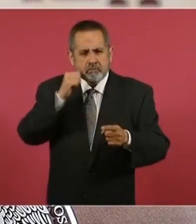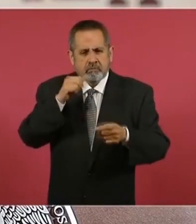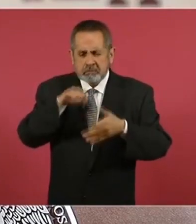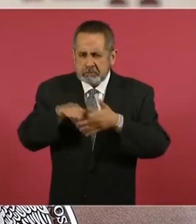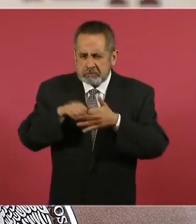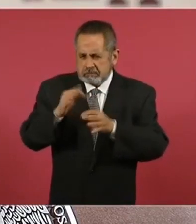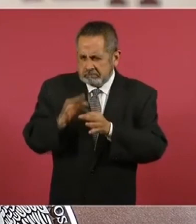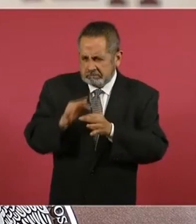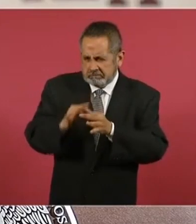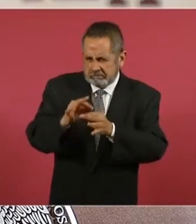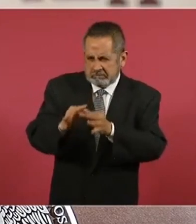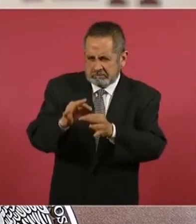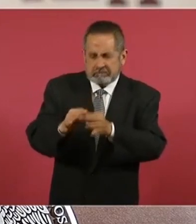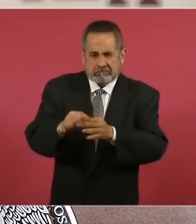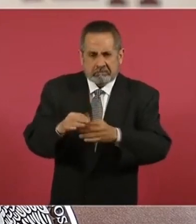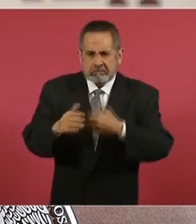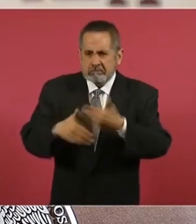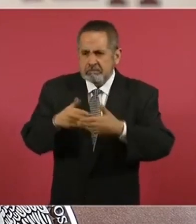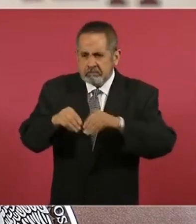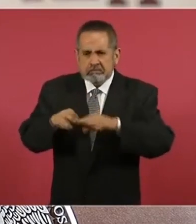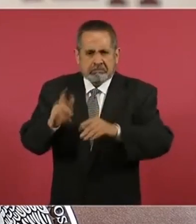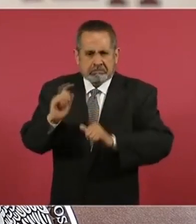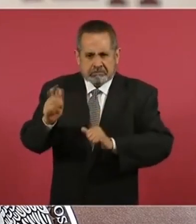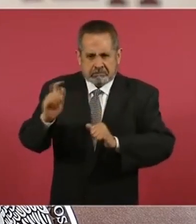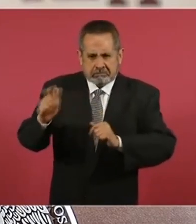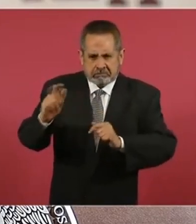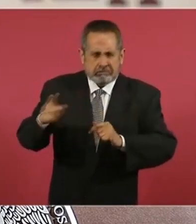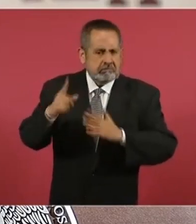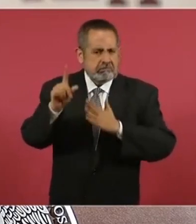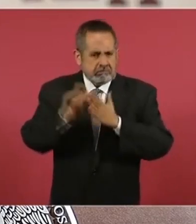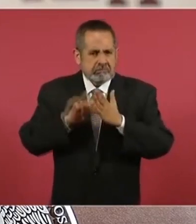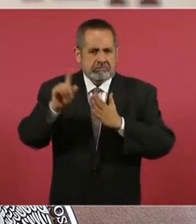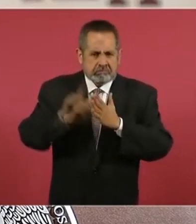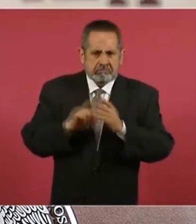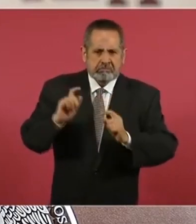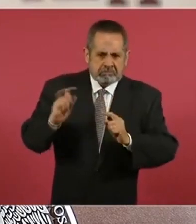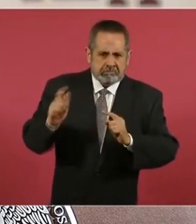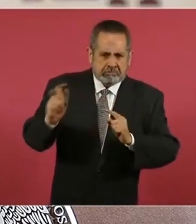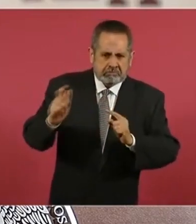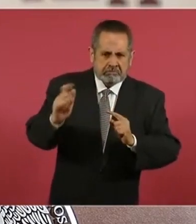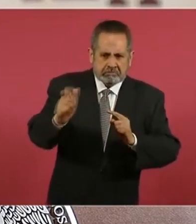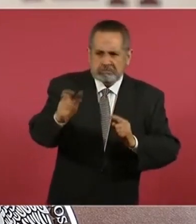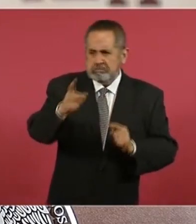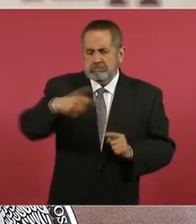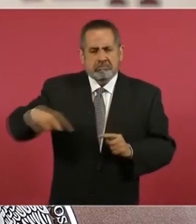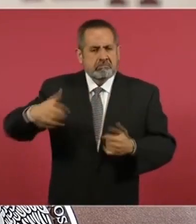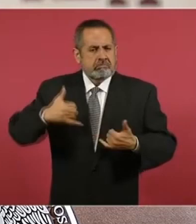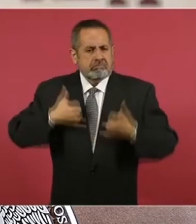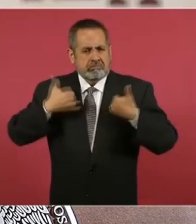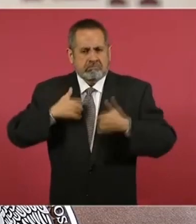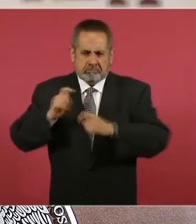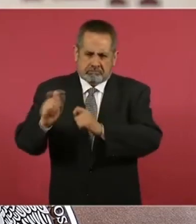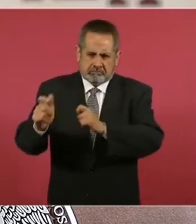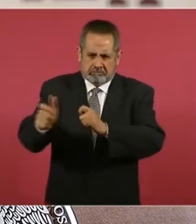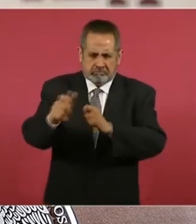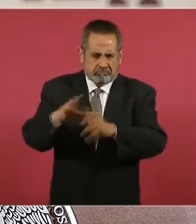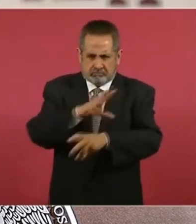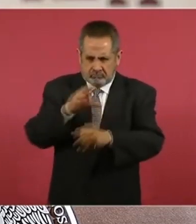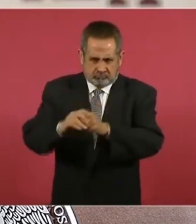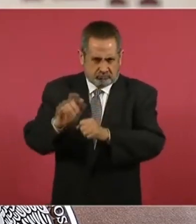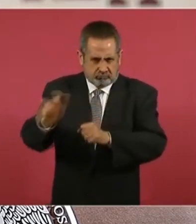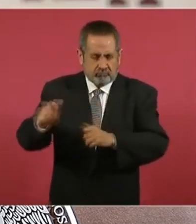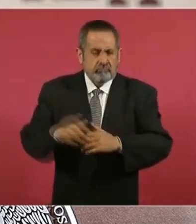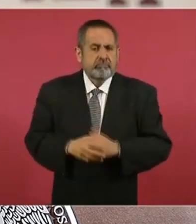regularidad, así la cobertura de los pagos, todos los meses que los jóvenes tienen en su participación